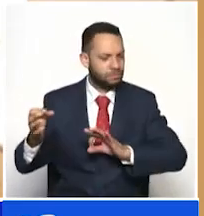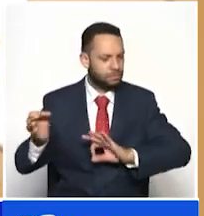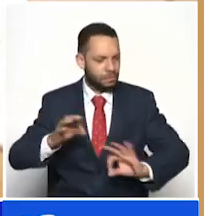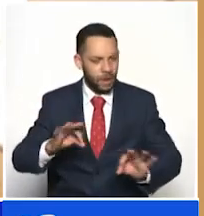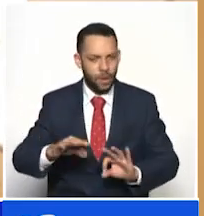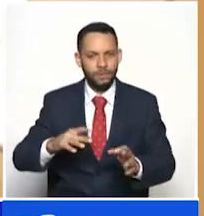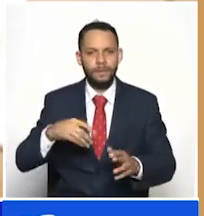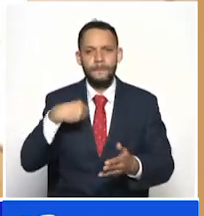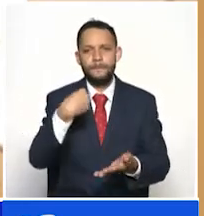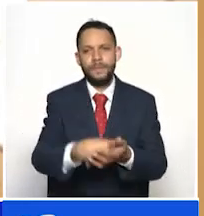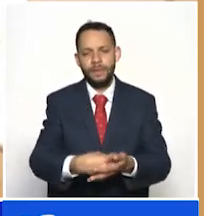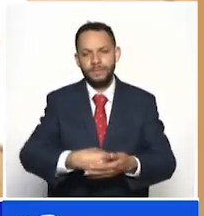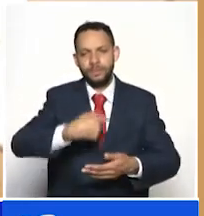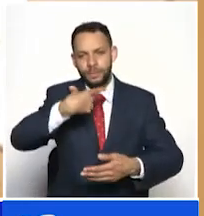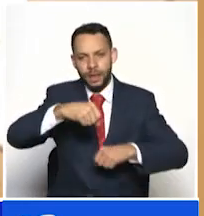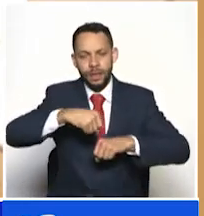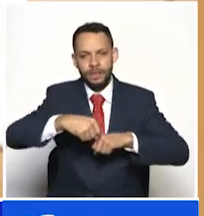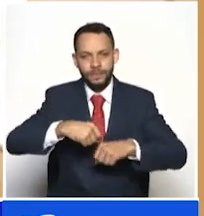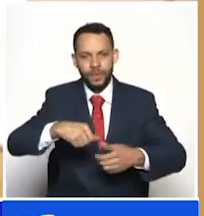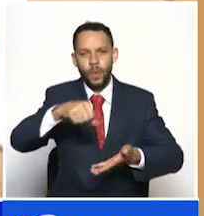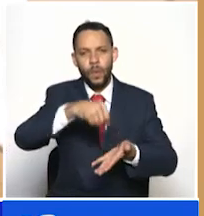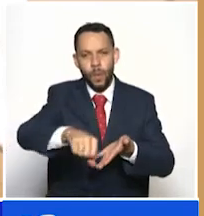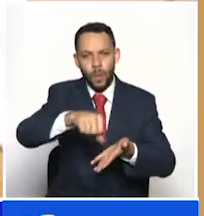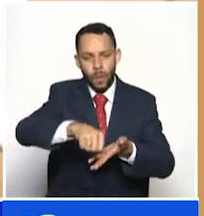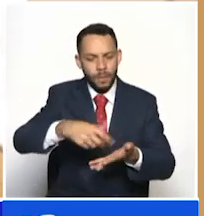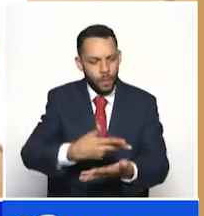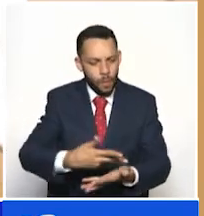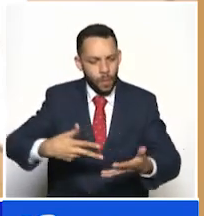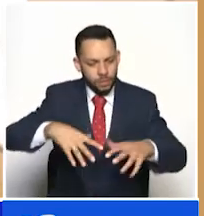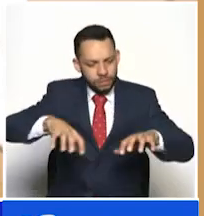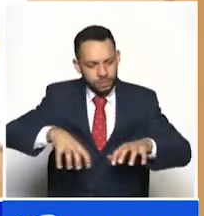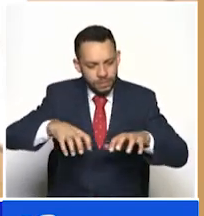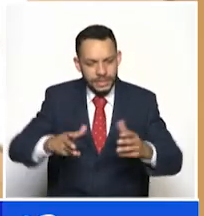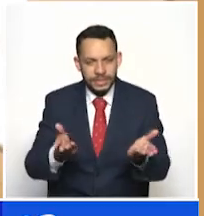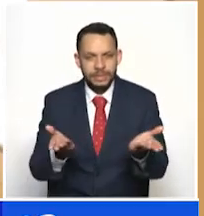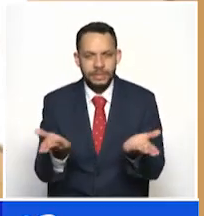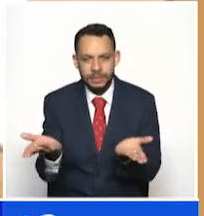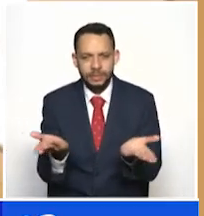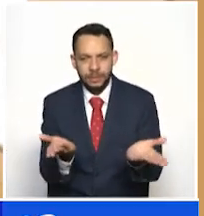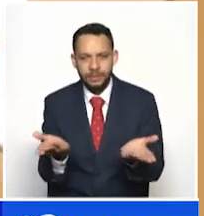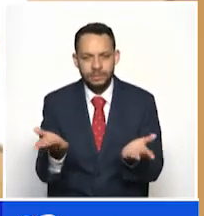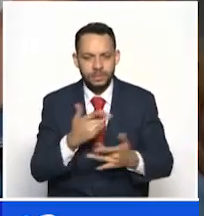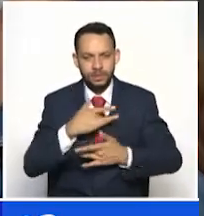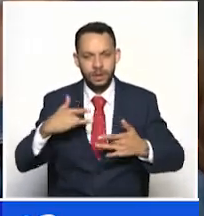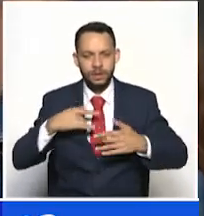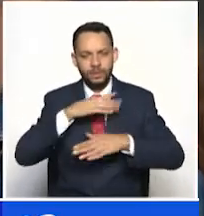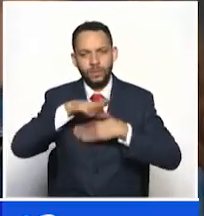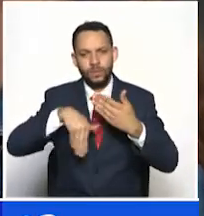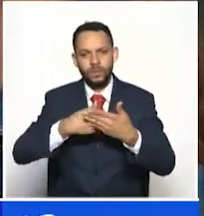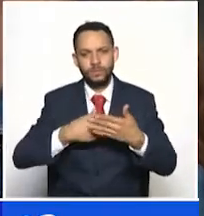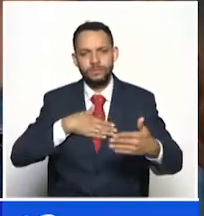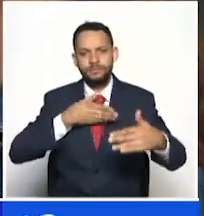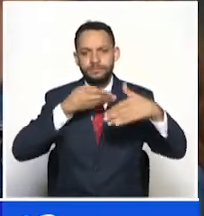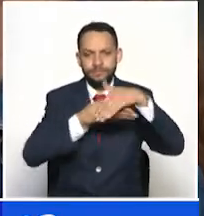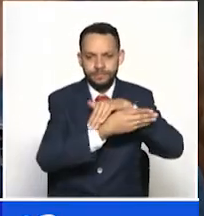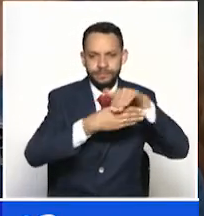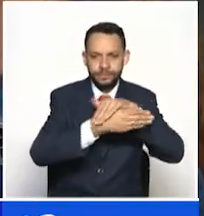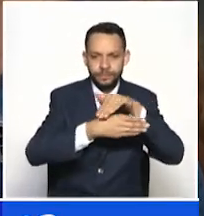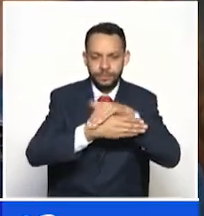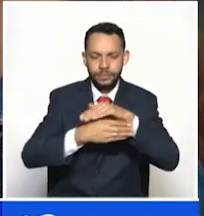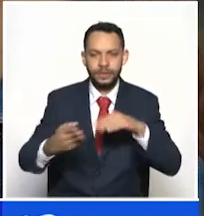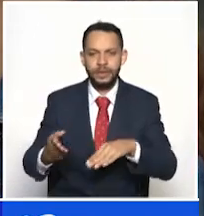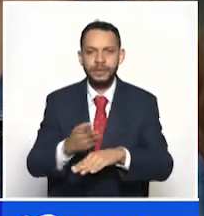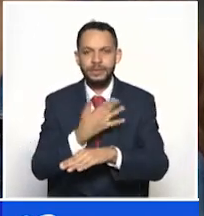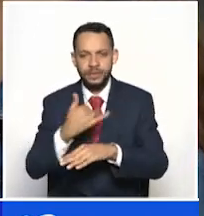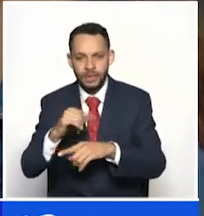finanzas y poder seguir prestando un servicio de salud acorde con las necesidades de los caldenses En dos semanas tendremos